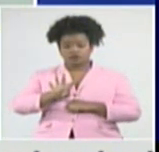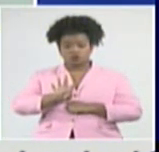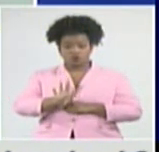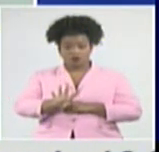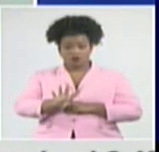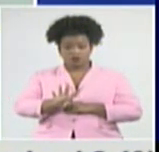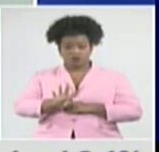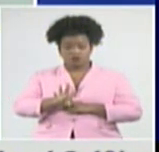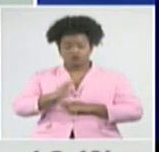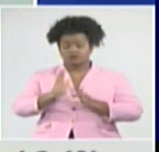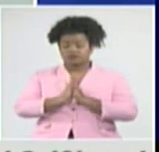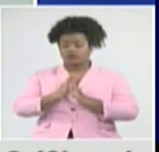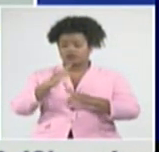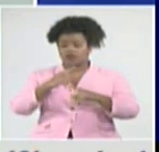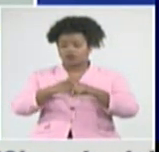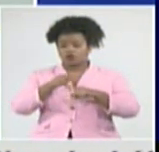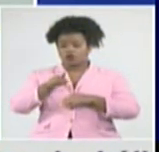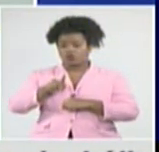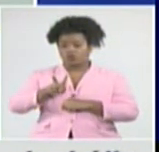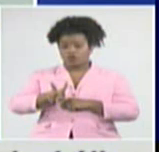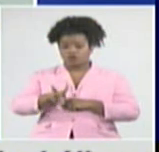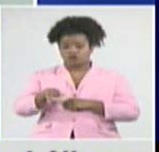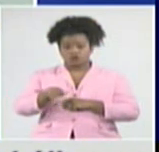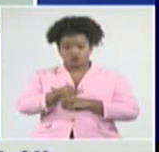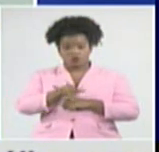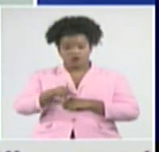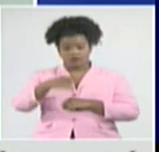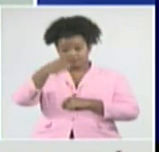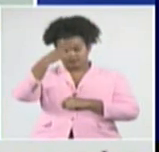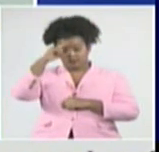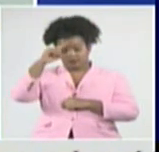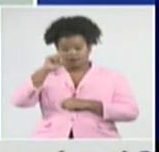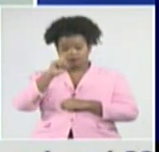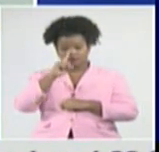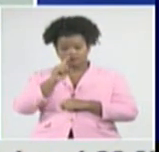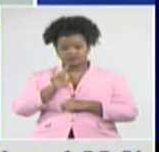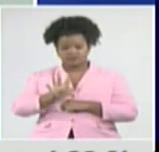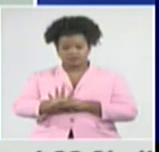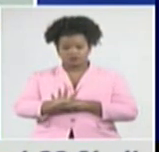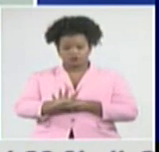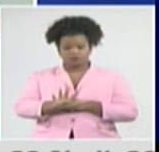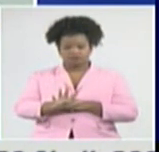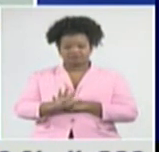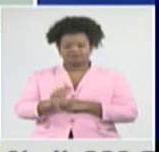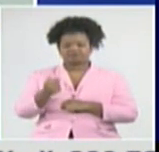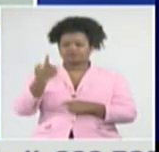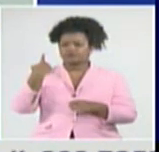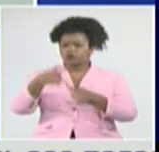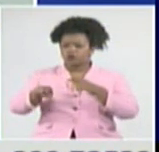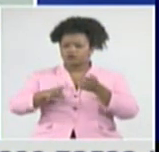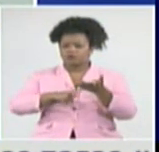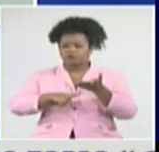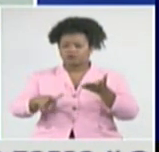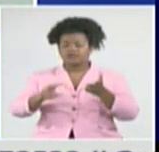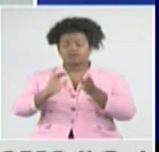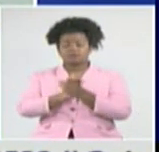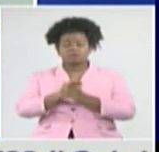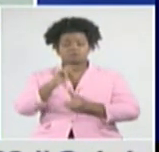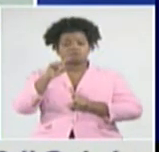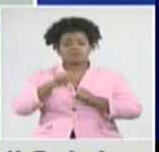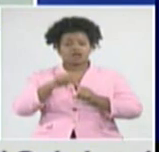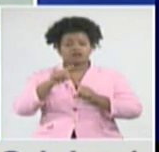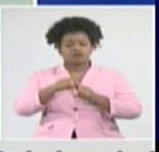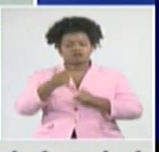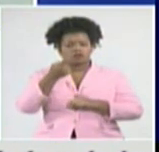Cruz del Norte 12, y San Nicolás de Bari 5. Avanzamos, Matanzas, que muestra